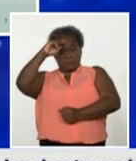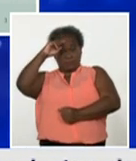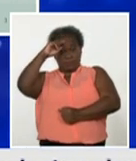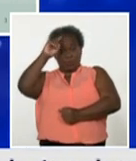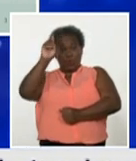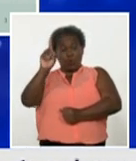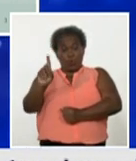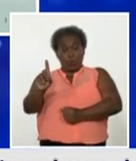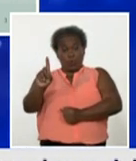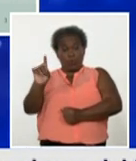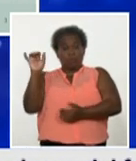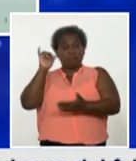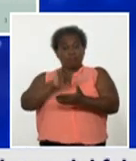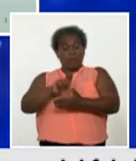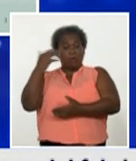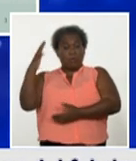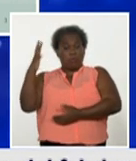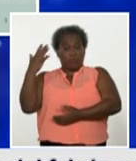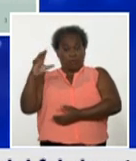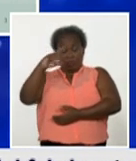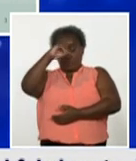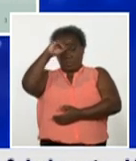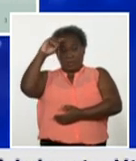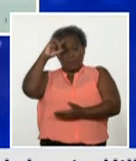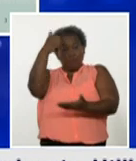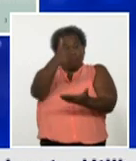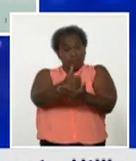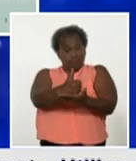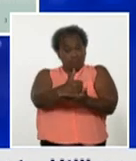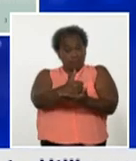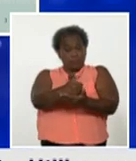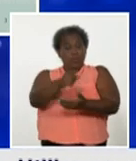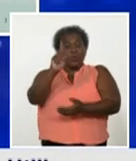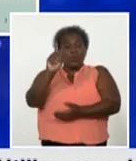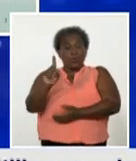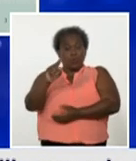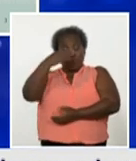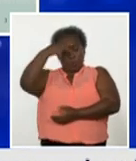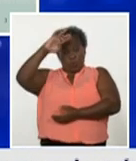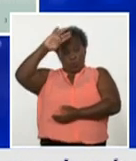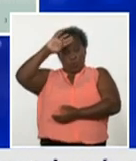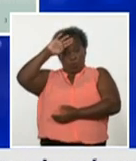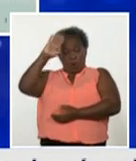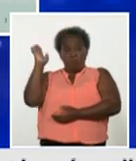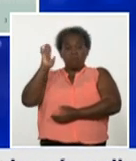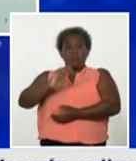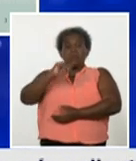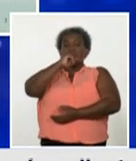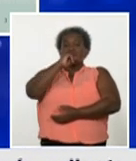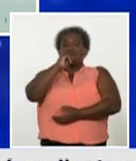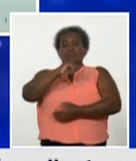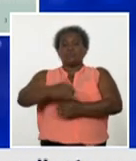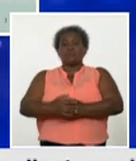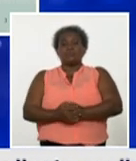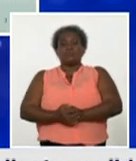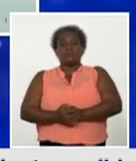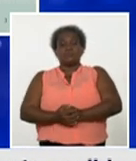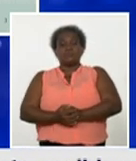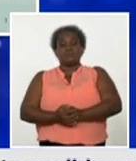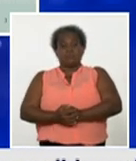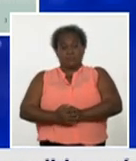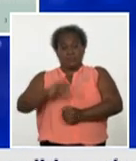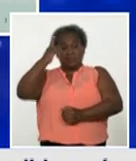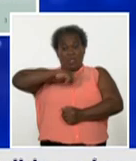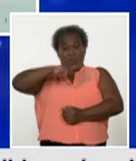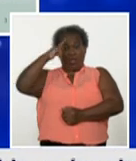importado del municipio de Santiespíritus un viajero cubano procedente de Rusia. En Ciego de